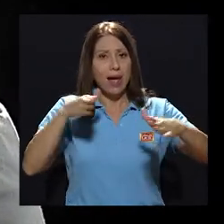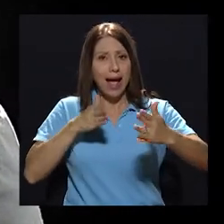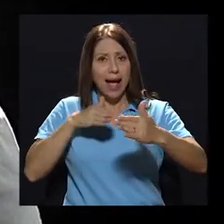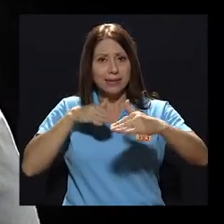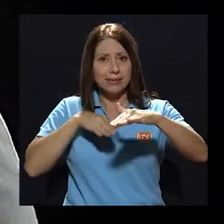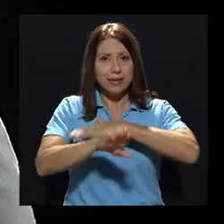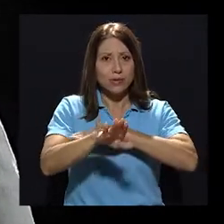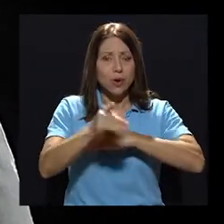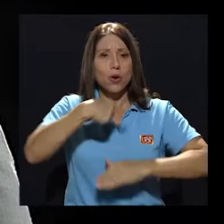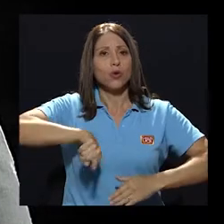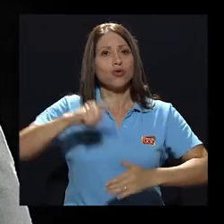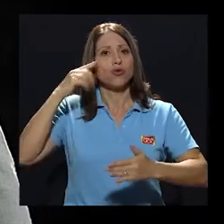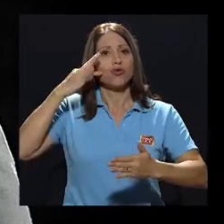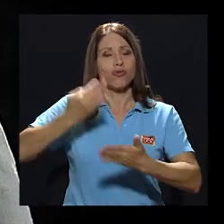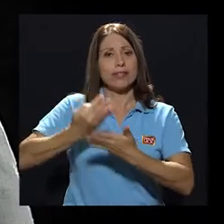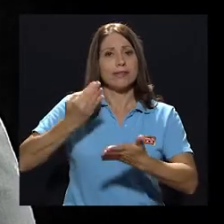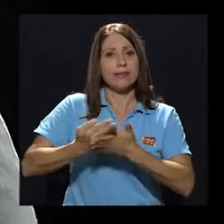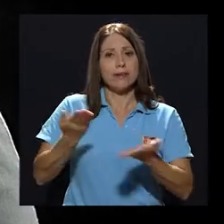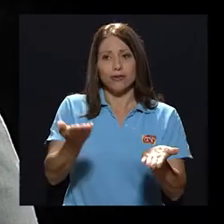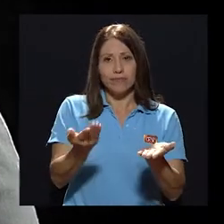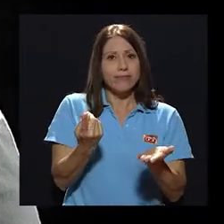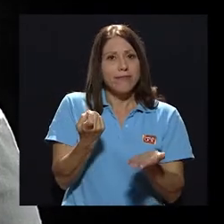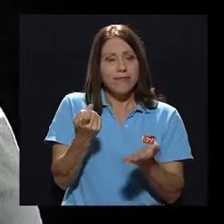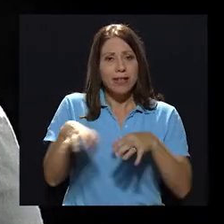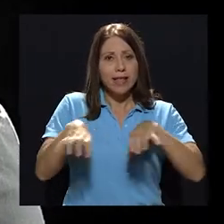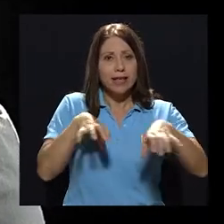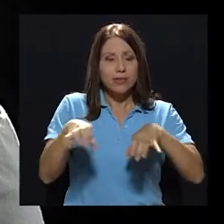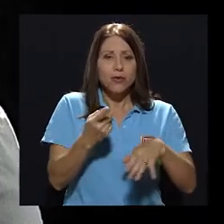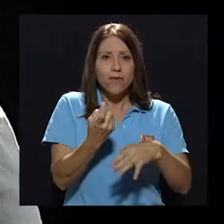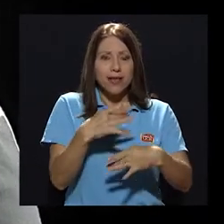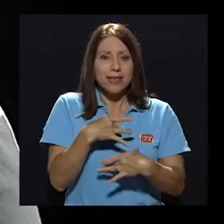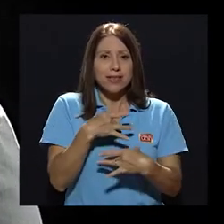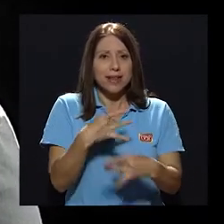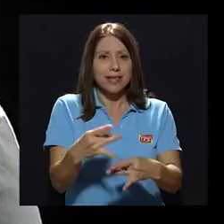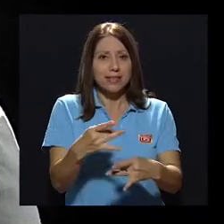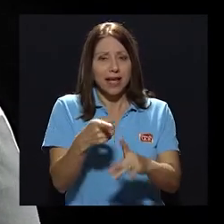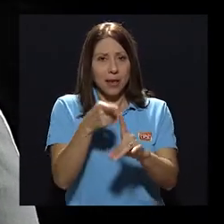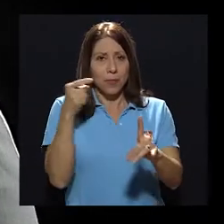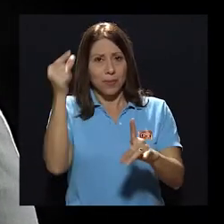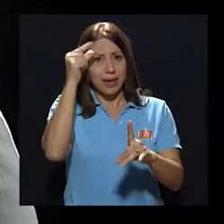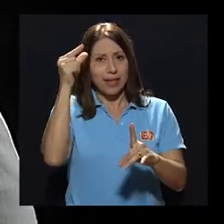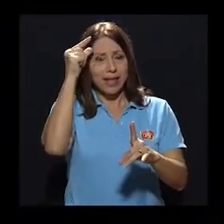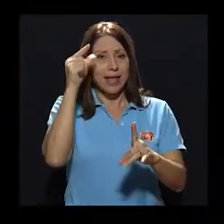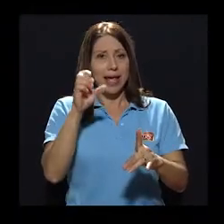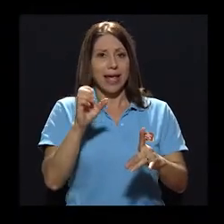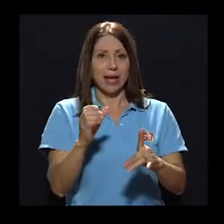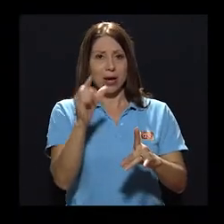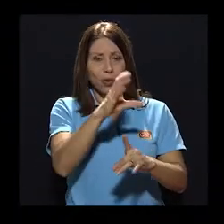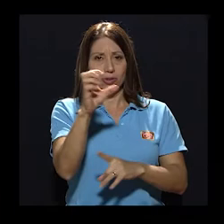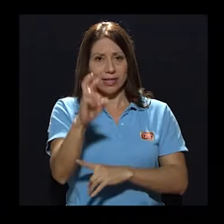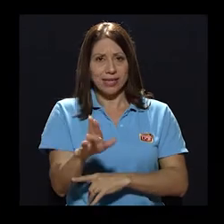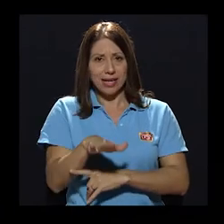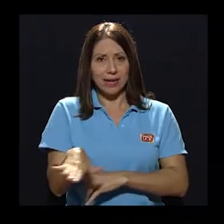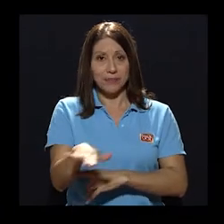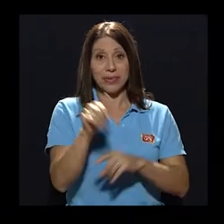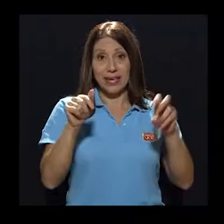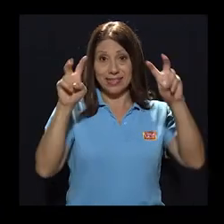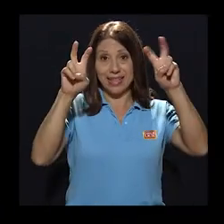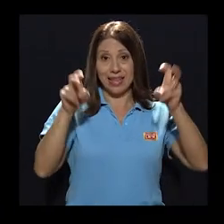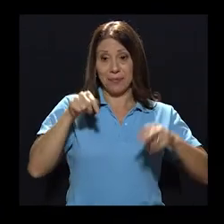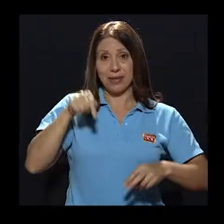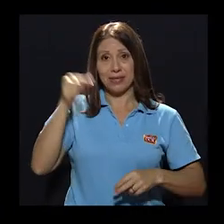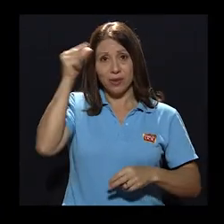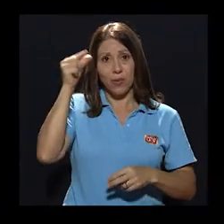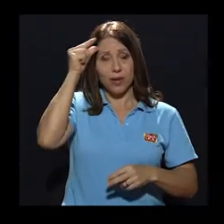sido testigos de una falta de acción y de interés por parte del Estado costarricense. En este tema, este